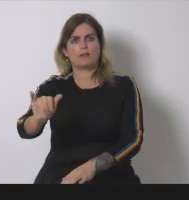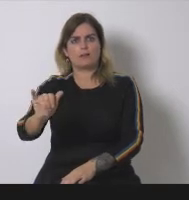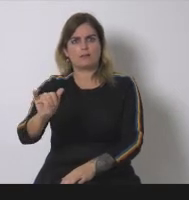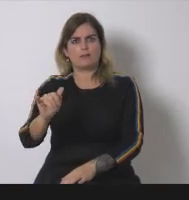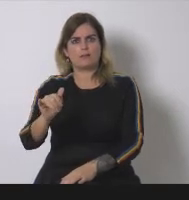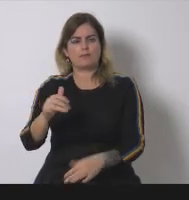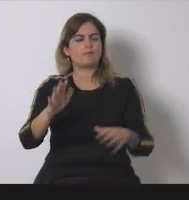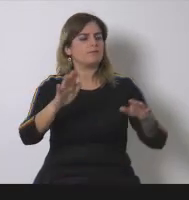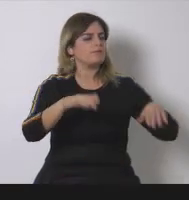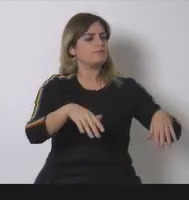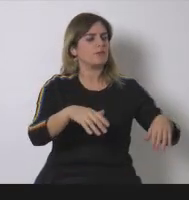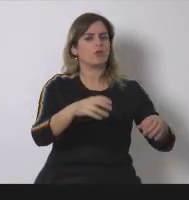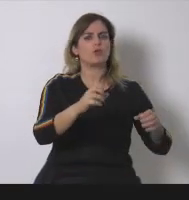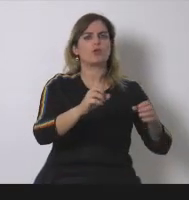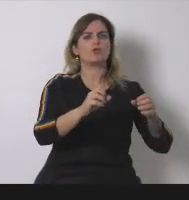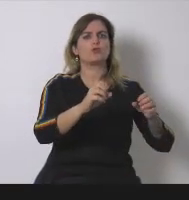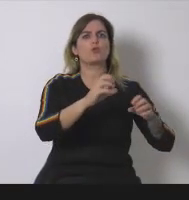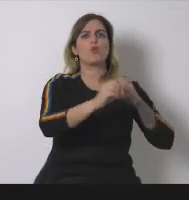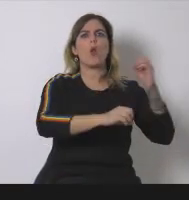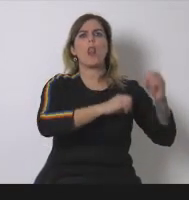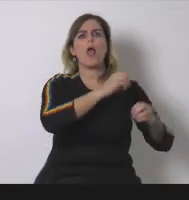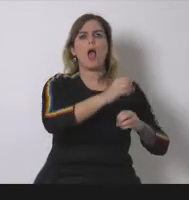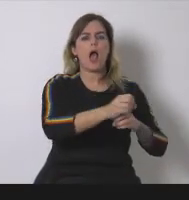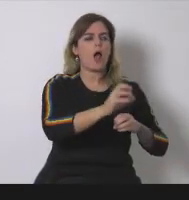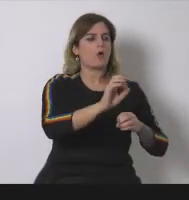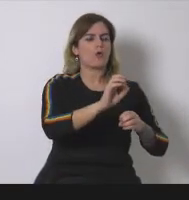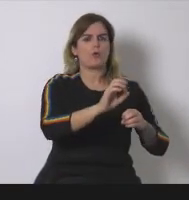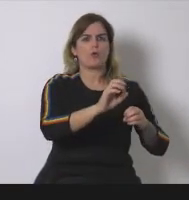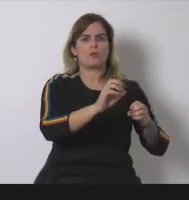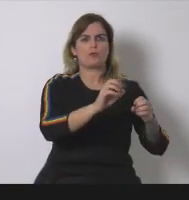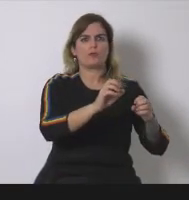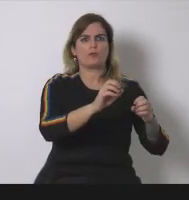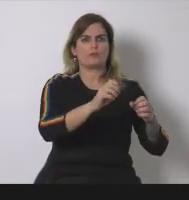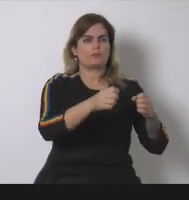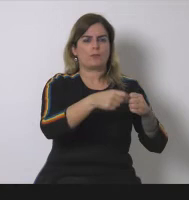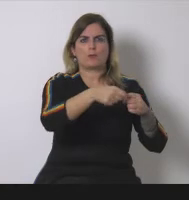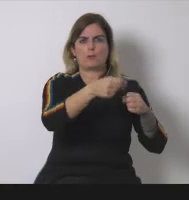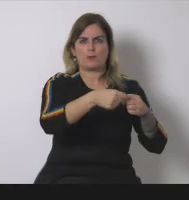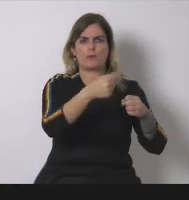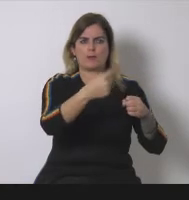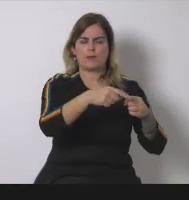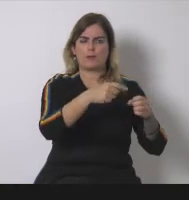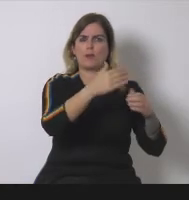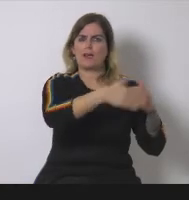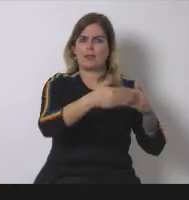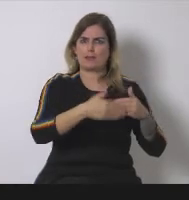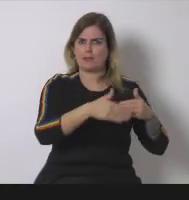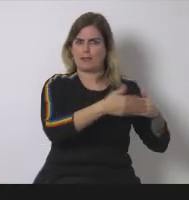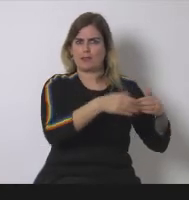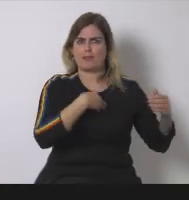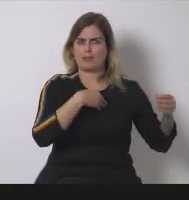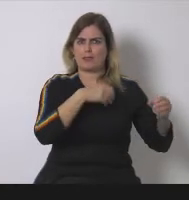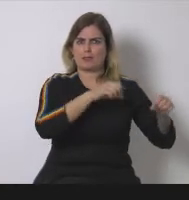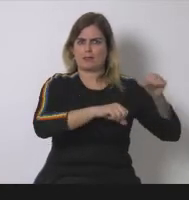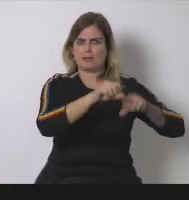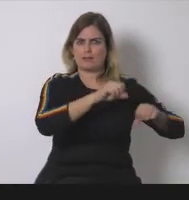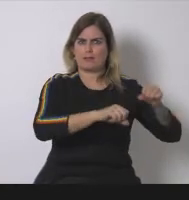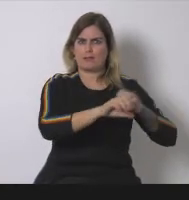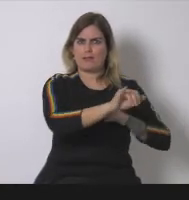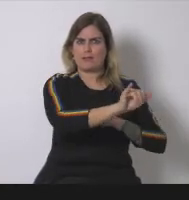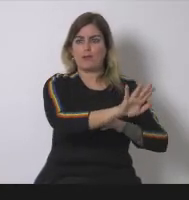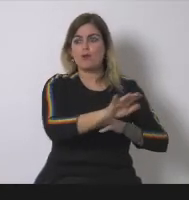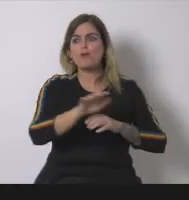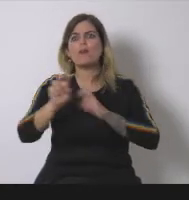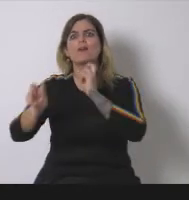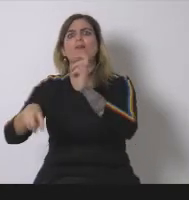la energía fósil y la nuclear tienen sus picos pero las renovables también tienen sus límites y uno de ellos es la